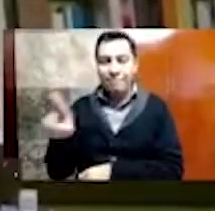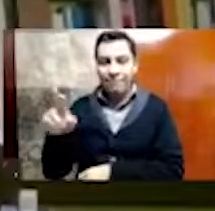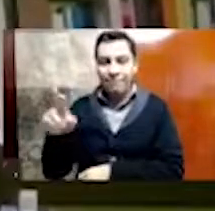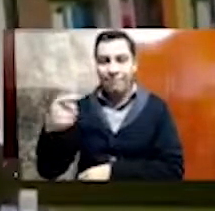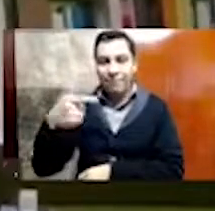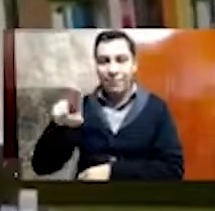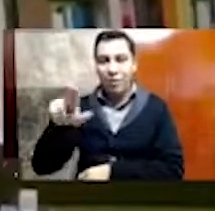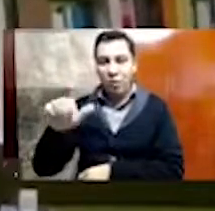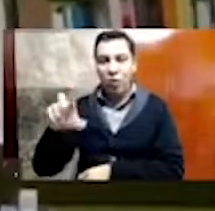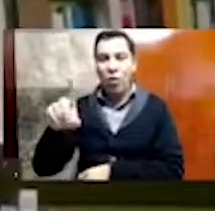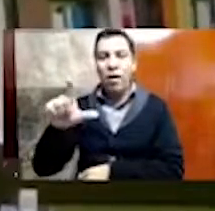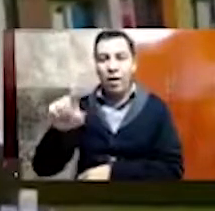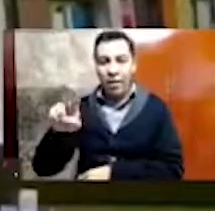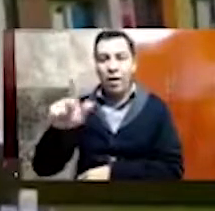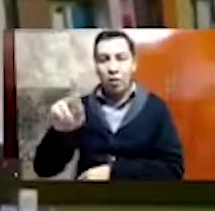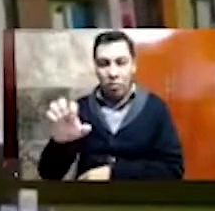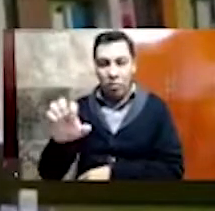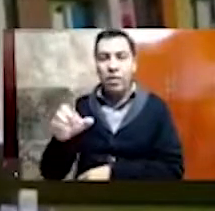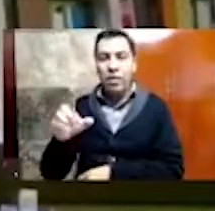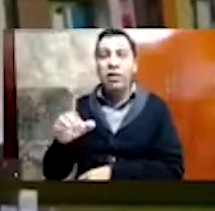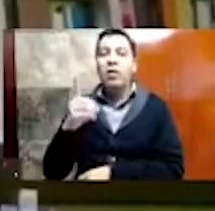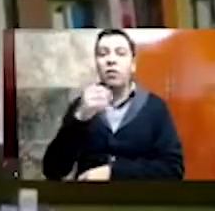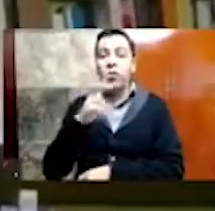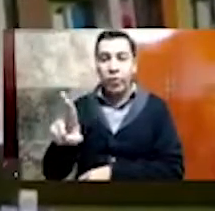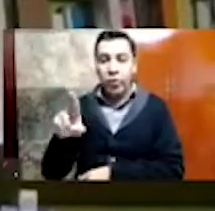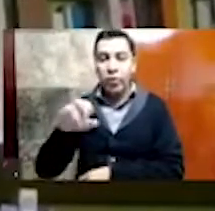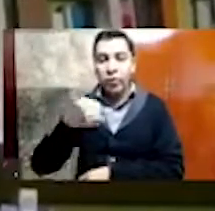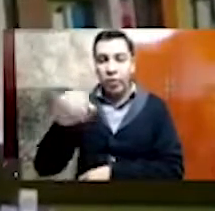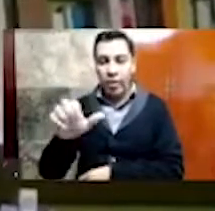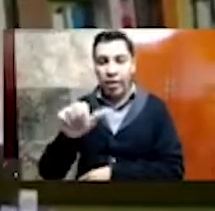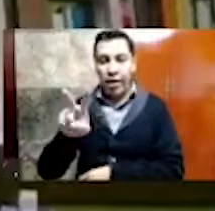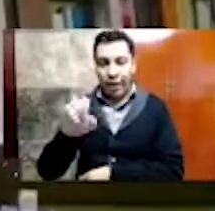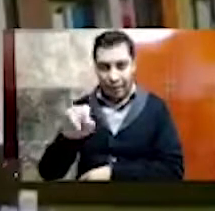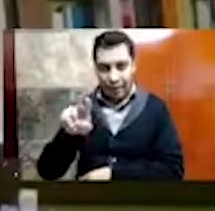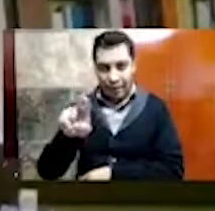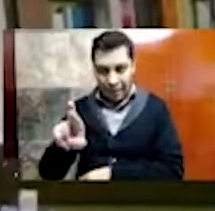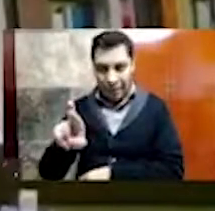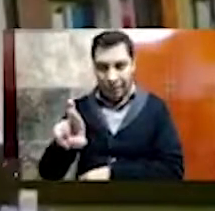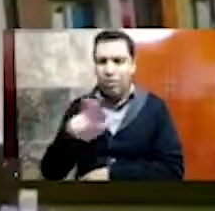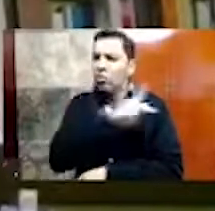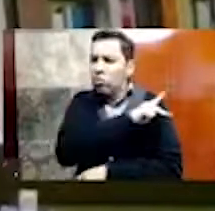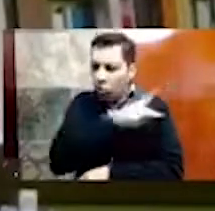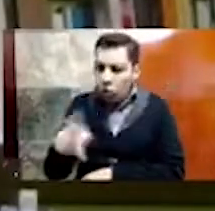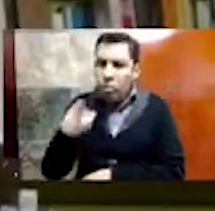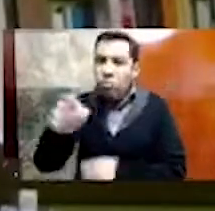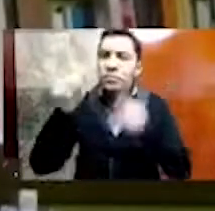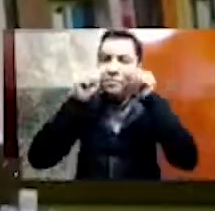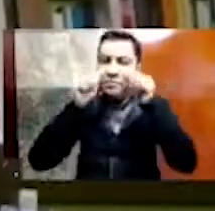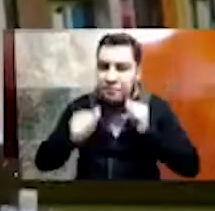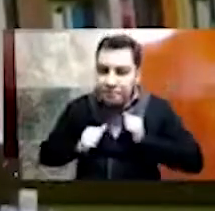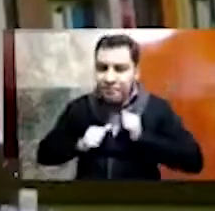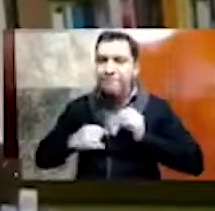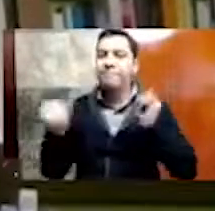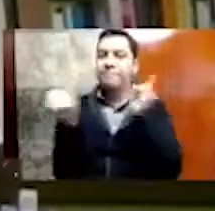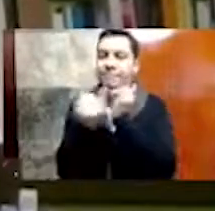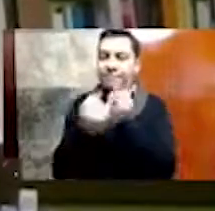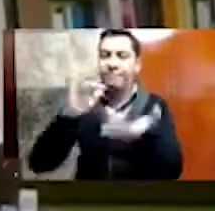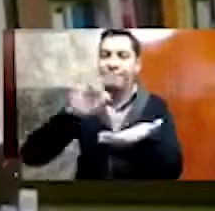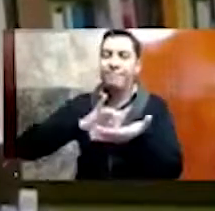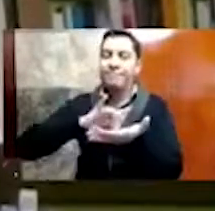doctor Javier Delgado y todos quienes nos escuchan, pues agradecer esta invitación,